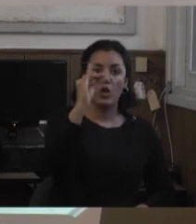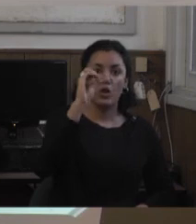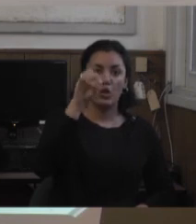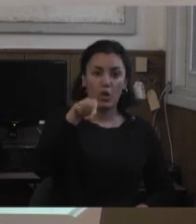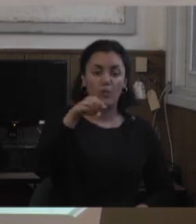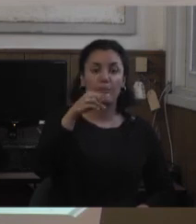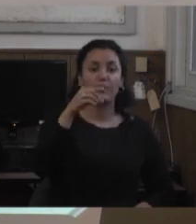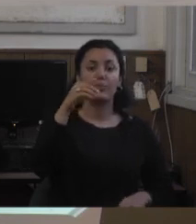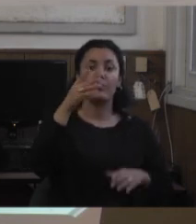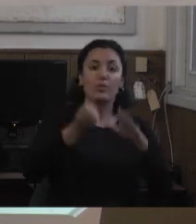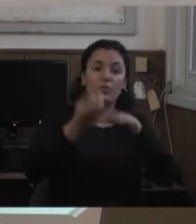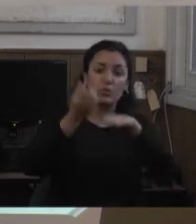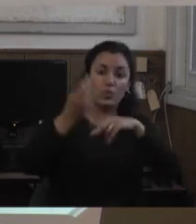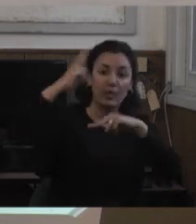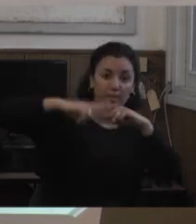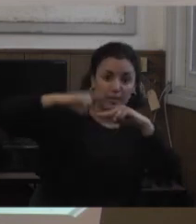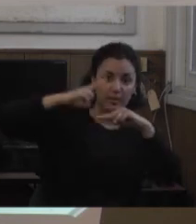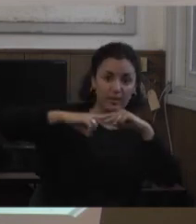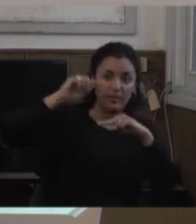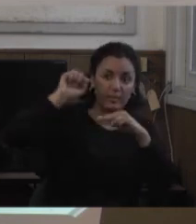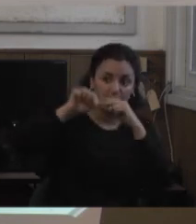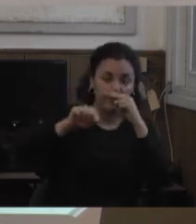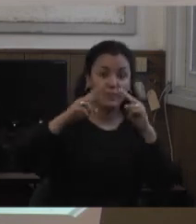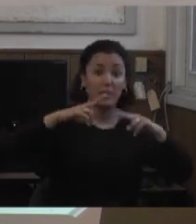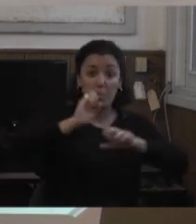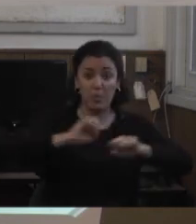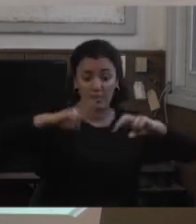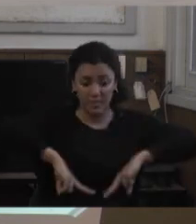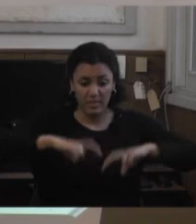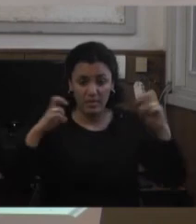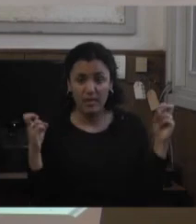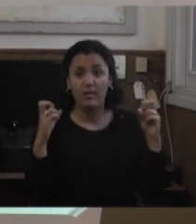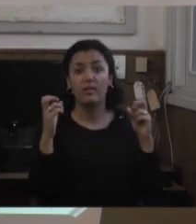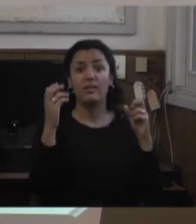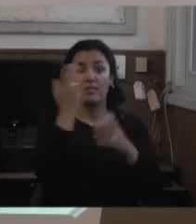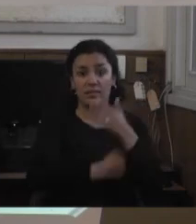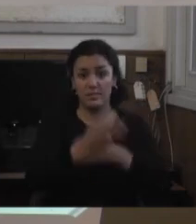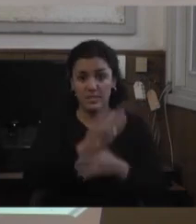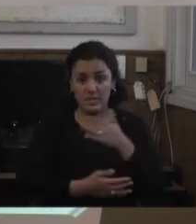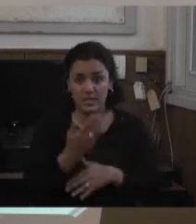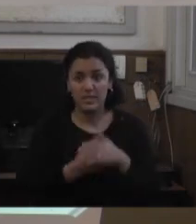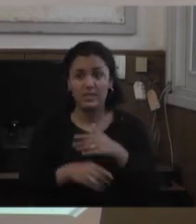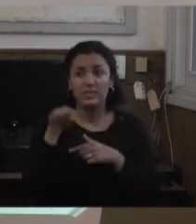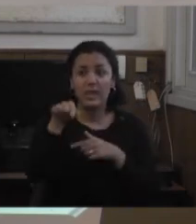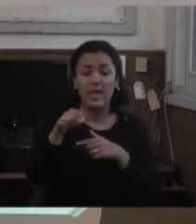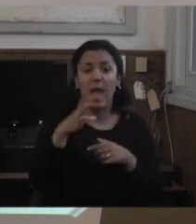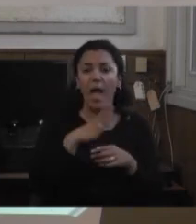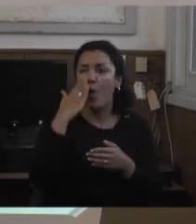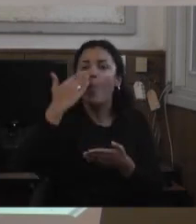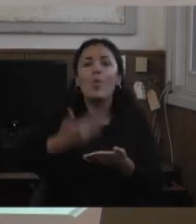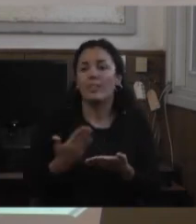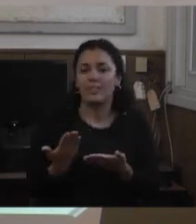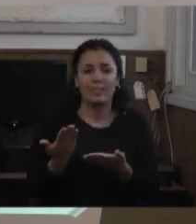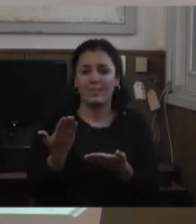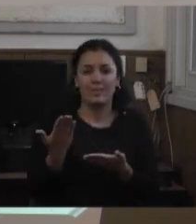elevan a ese lugar es decir que cualquiera que quiera investigar en discapacidad que suba ahí y se encuentra con lo último investigado con los